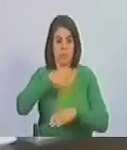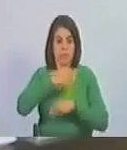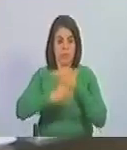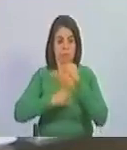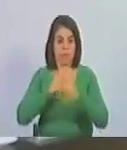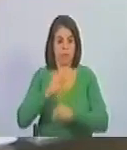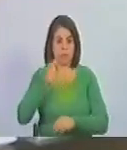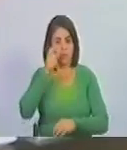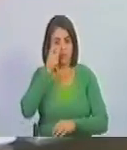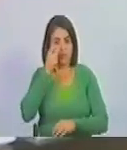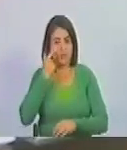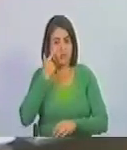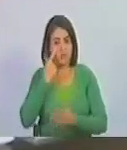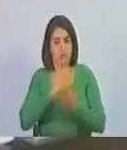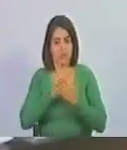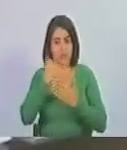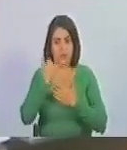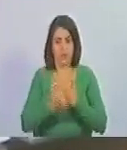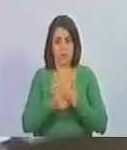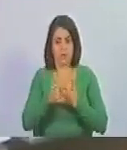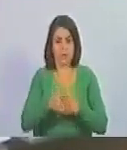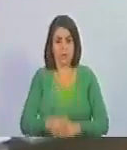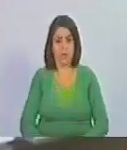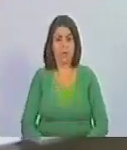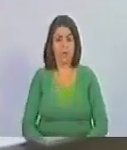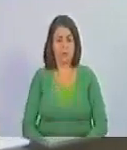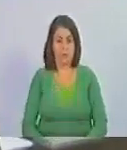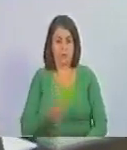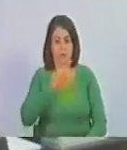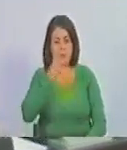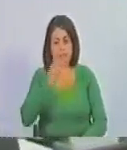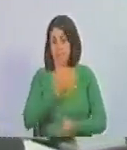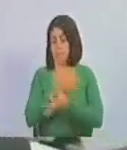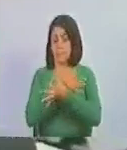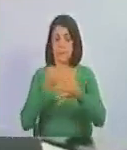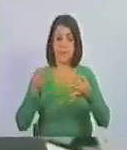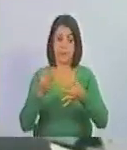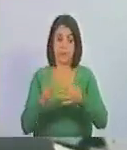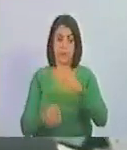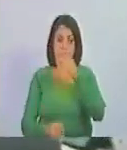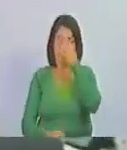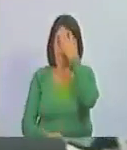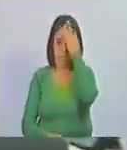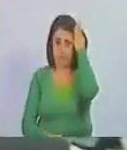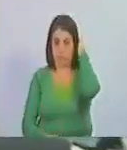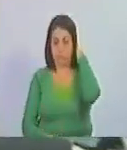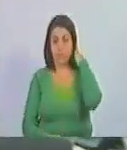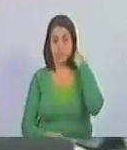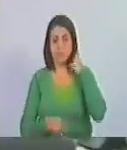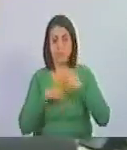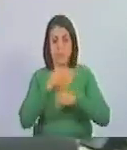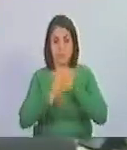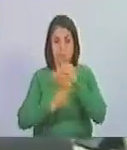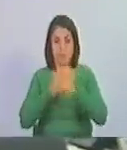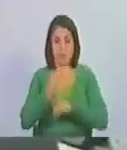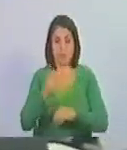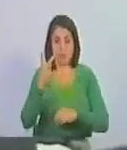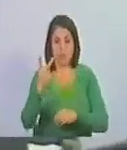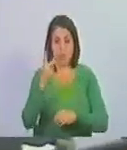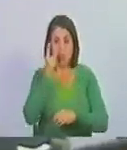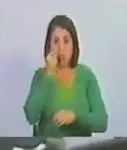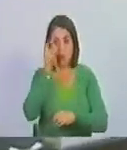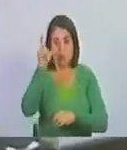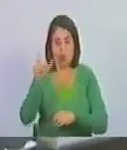observadores de un proyecto que ha sido una verdadera maravilla, una creación de dos hombres